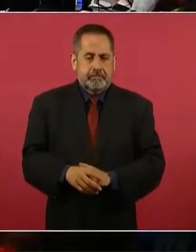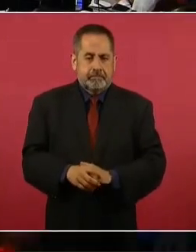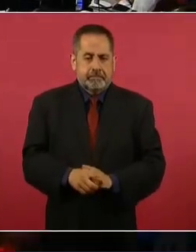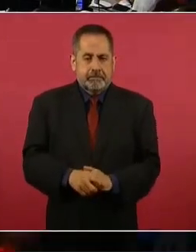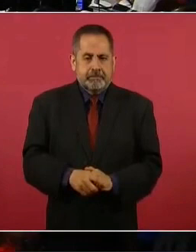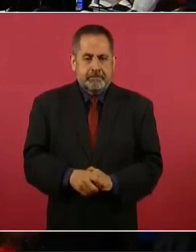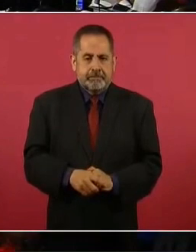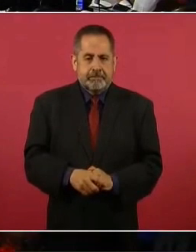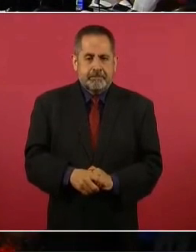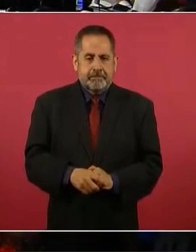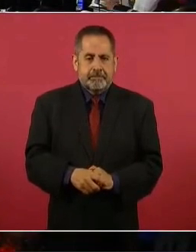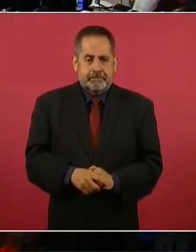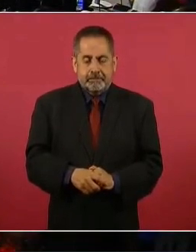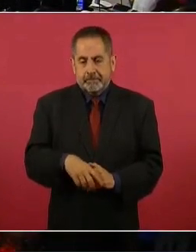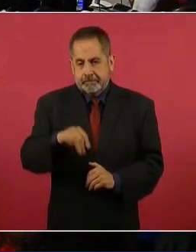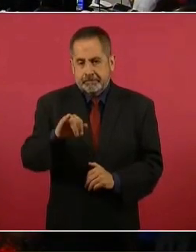noche.